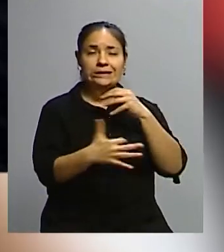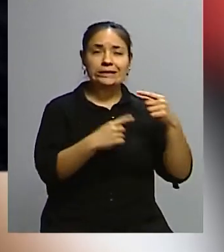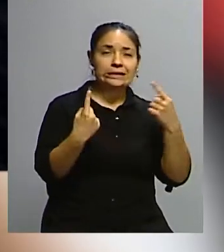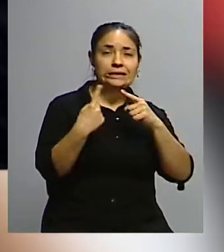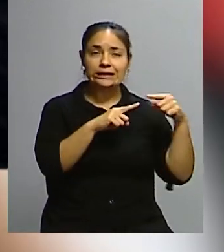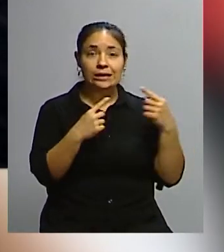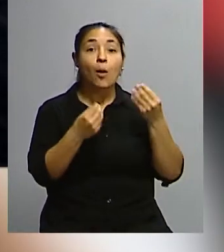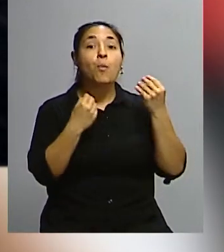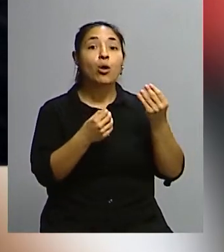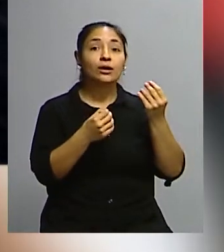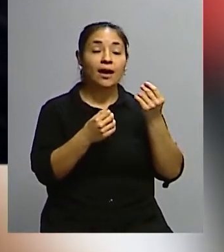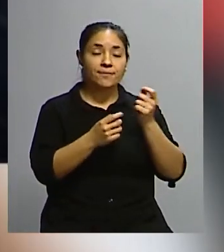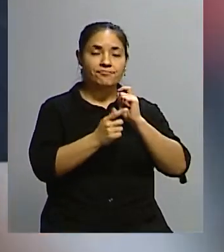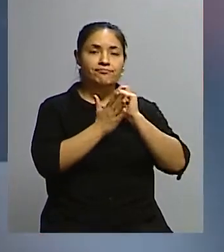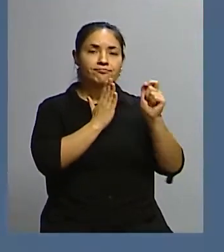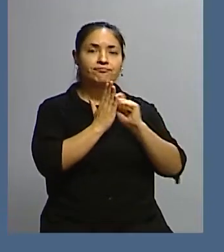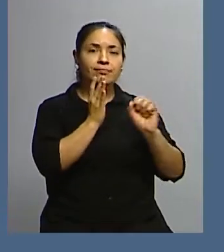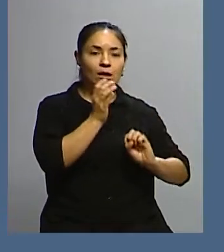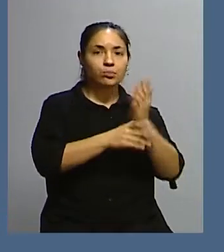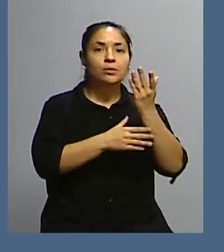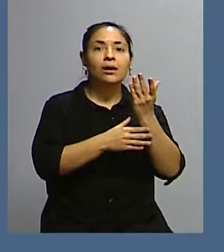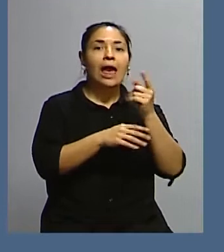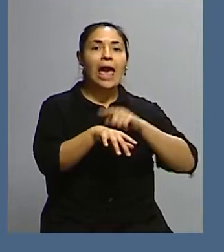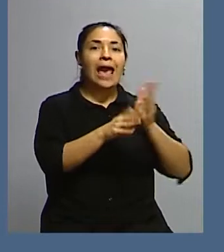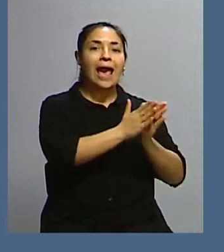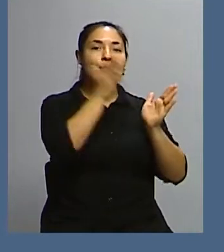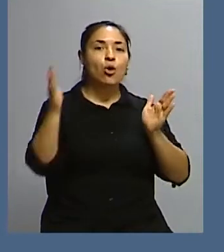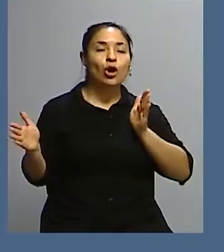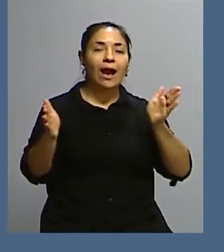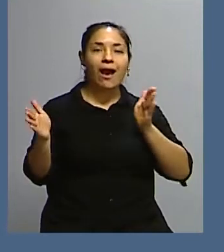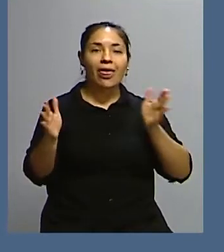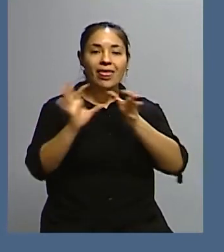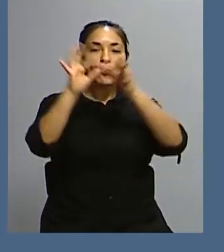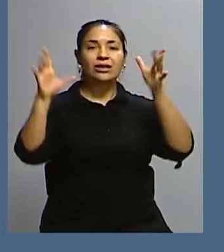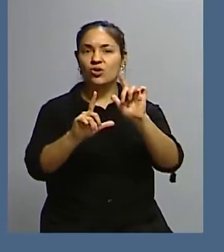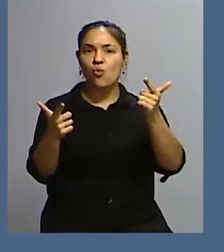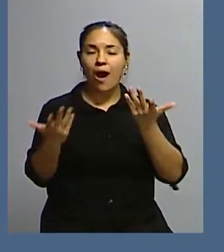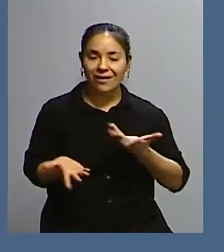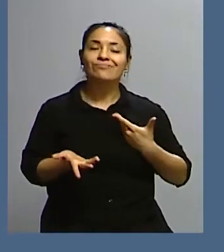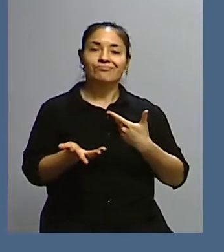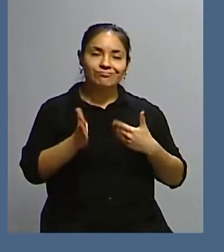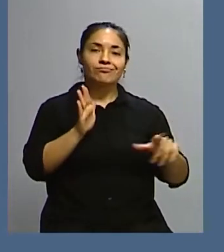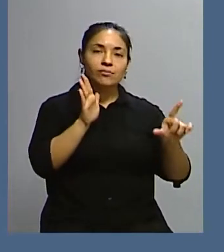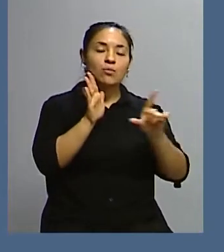creada o elaborada en una época en que no había democracia. Eso siempre se ha